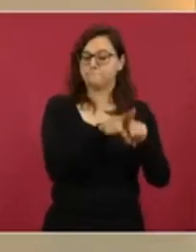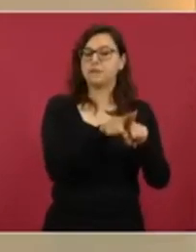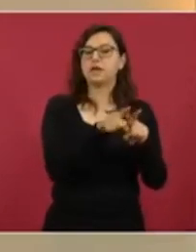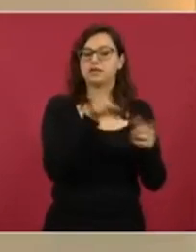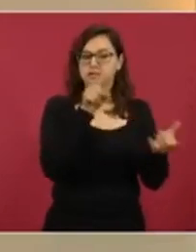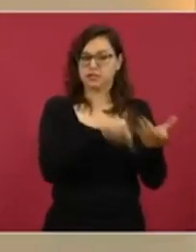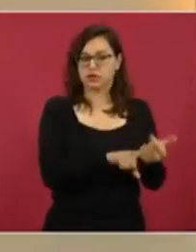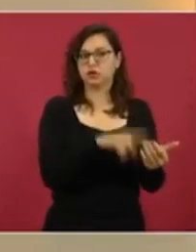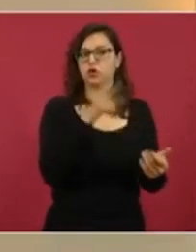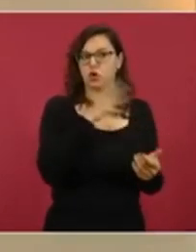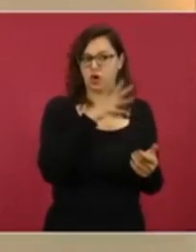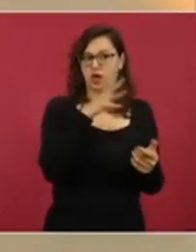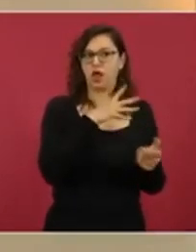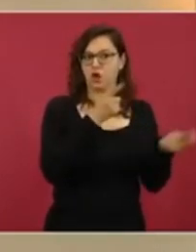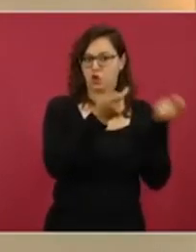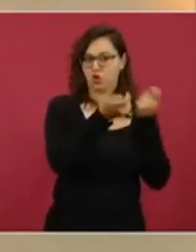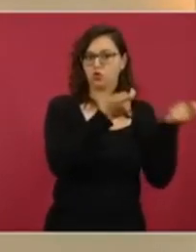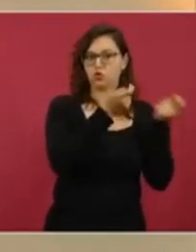José de Gracia.